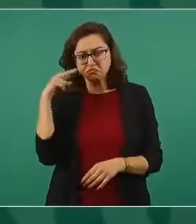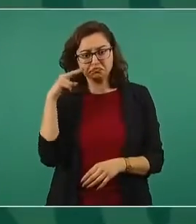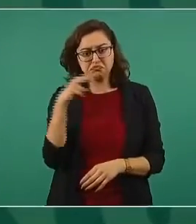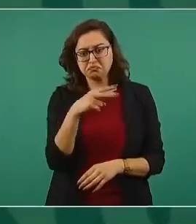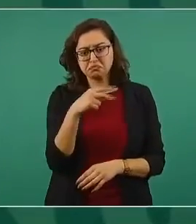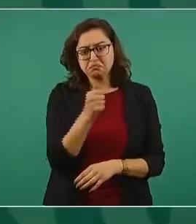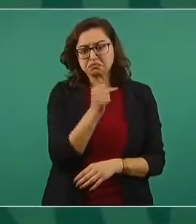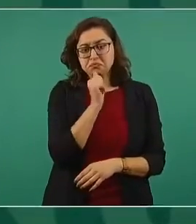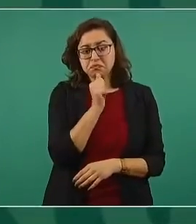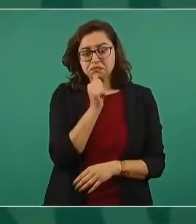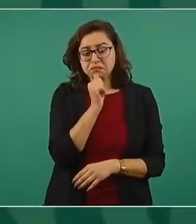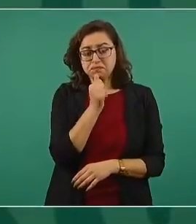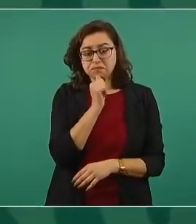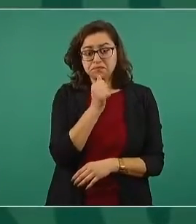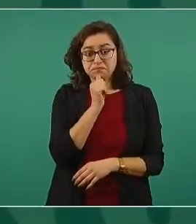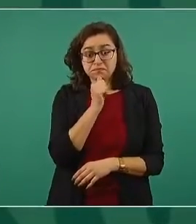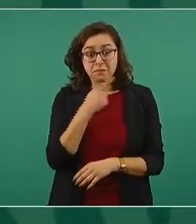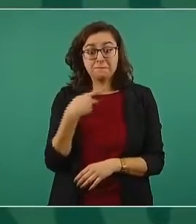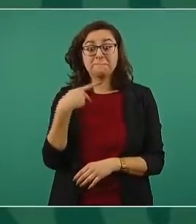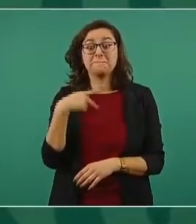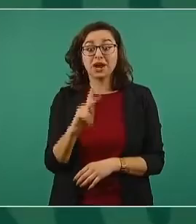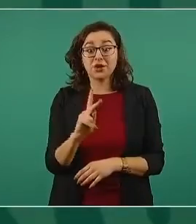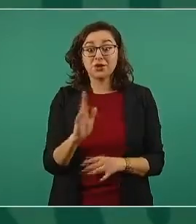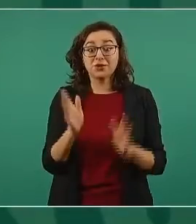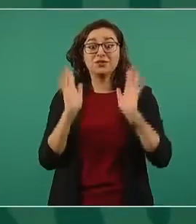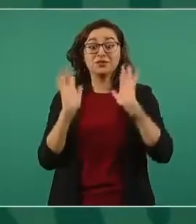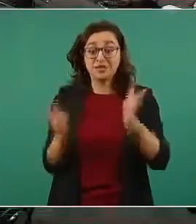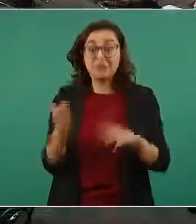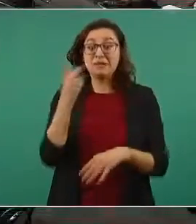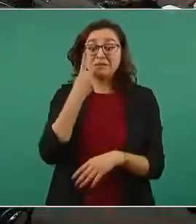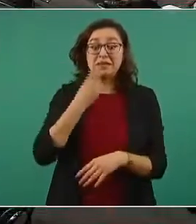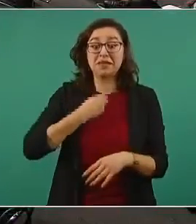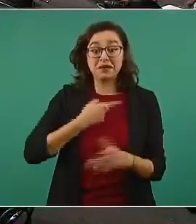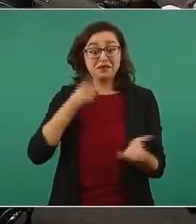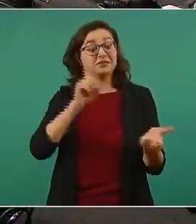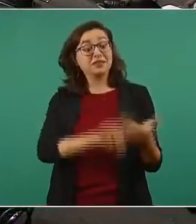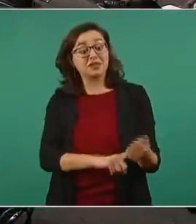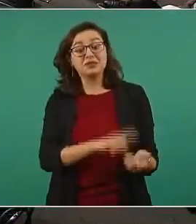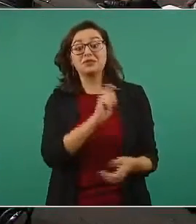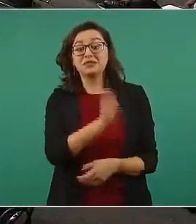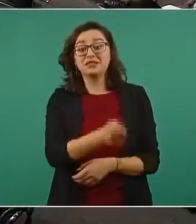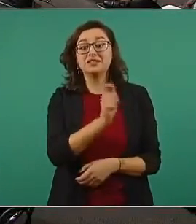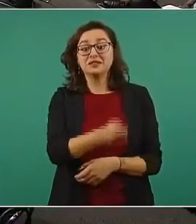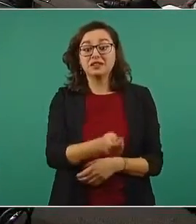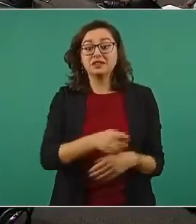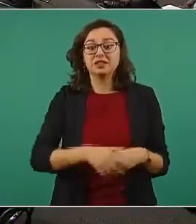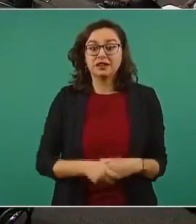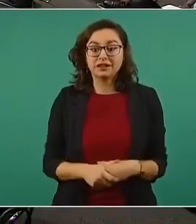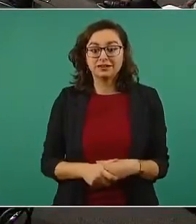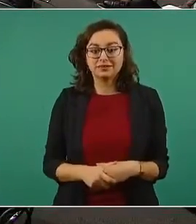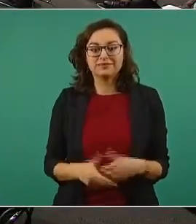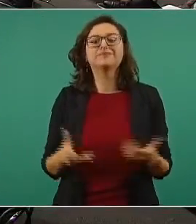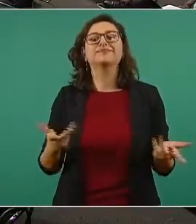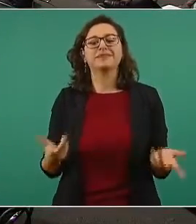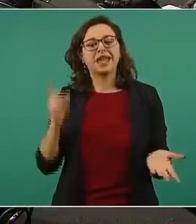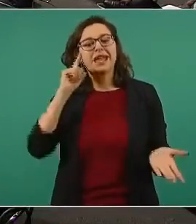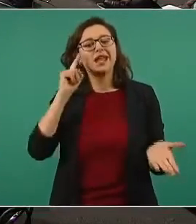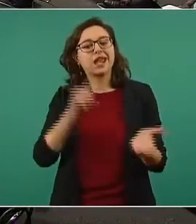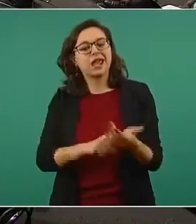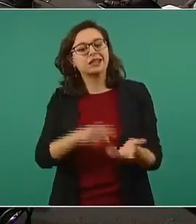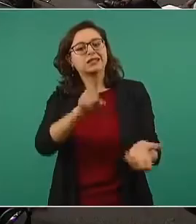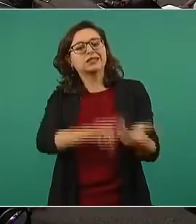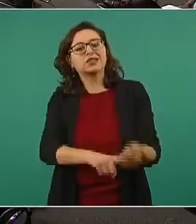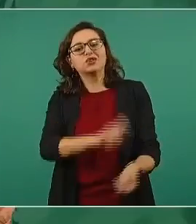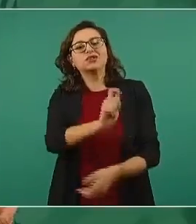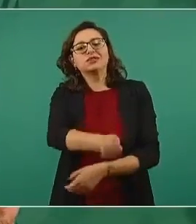pero ya me hicieron una reseña, ni qué creen que aparece en el video,